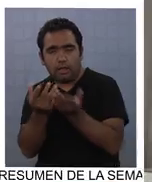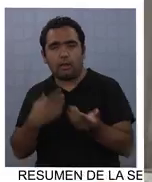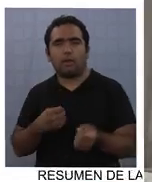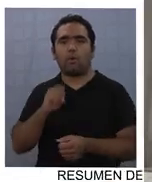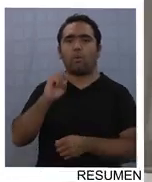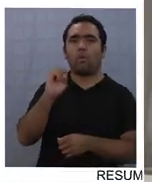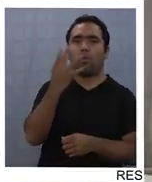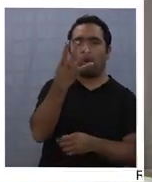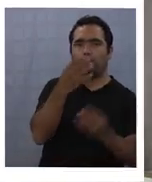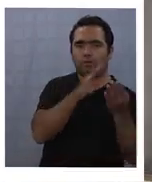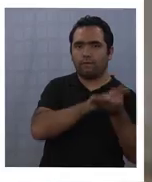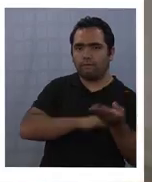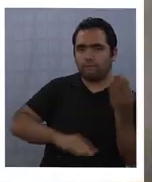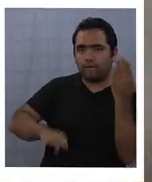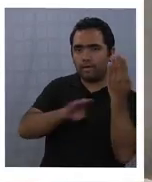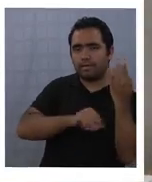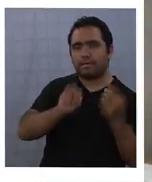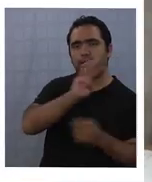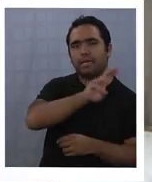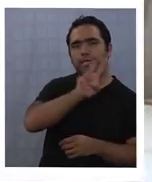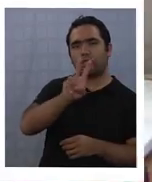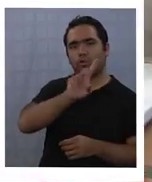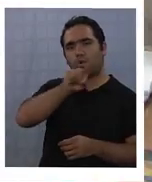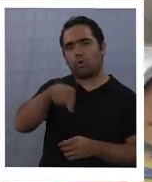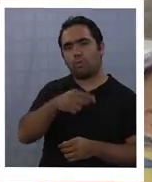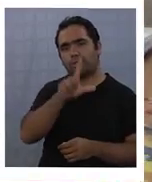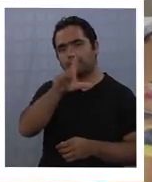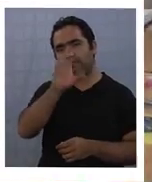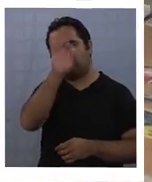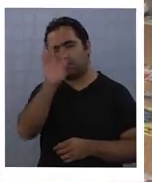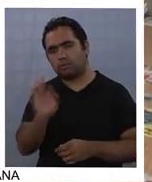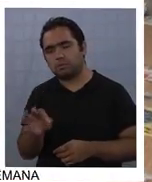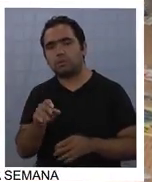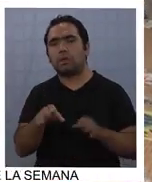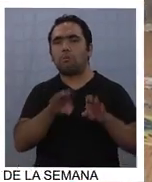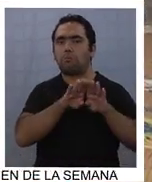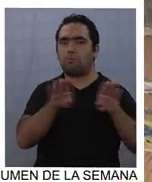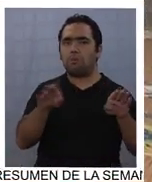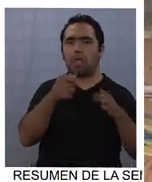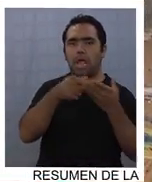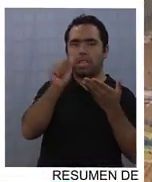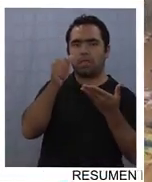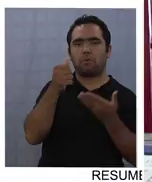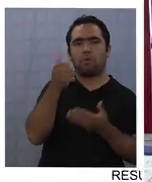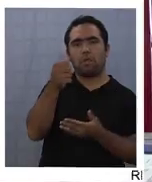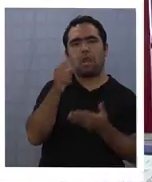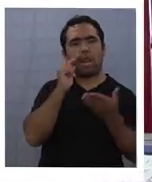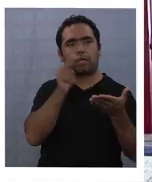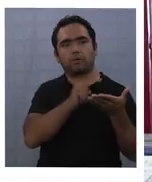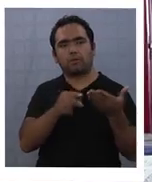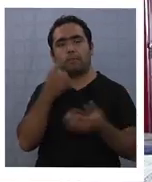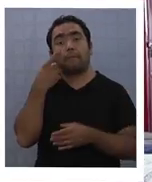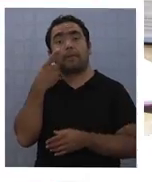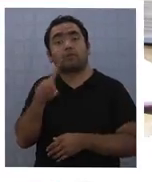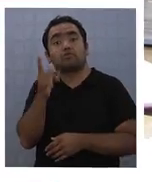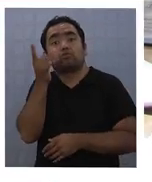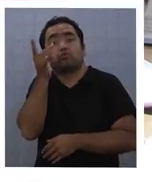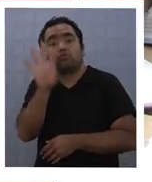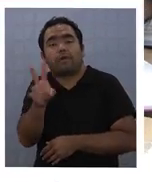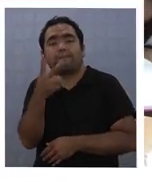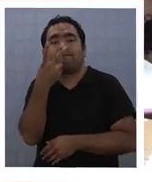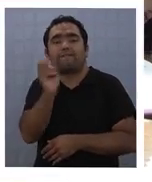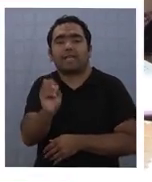cuarto básico el 32,7% alcanzó nivel de adecuado en lectura, mientras que solo el 20